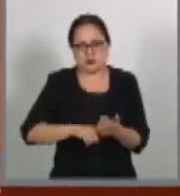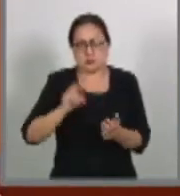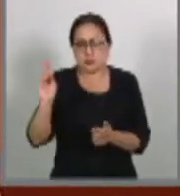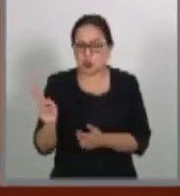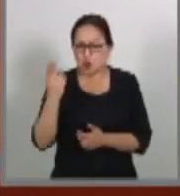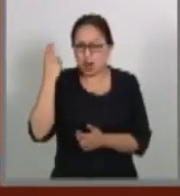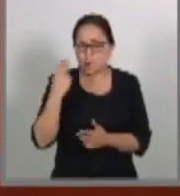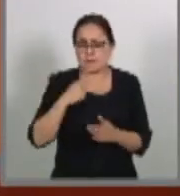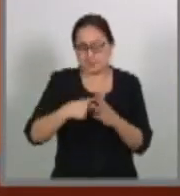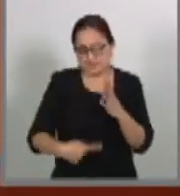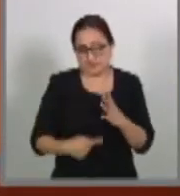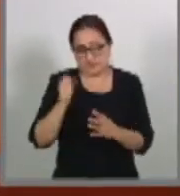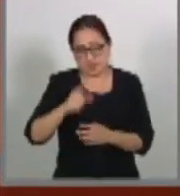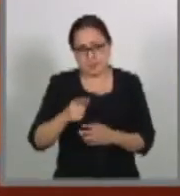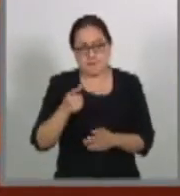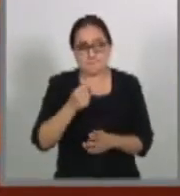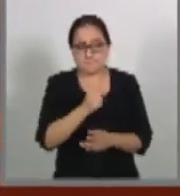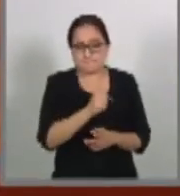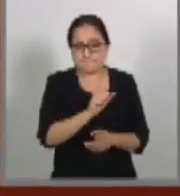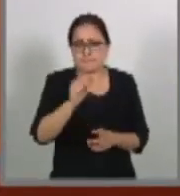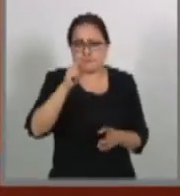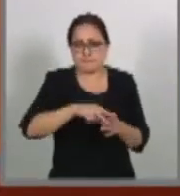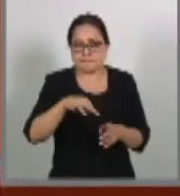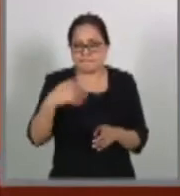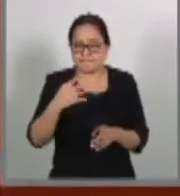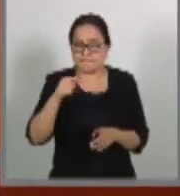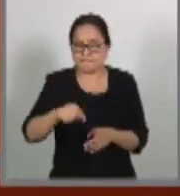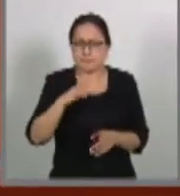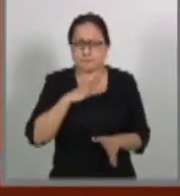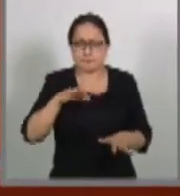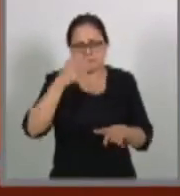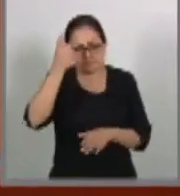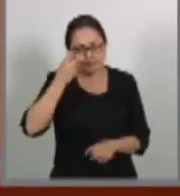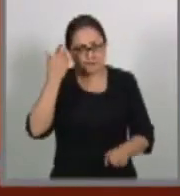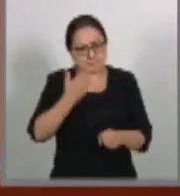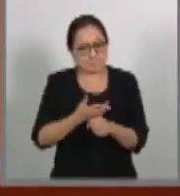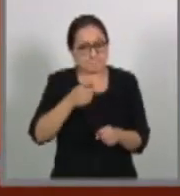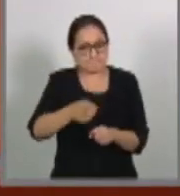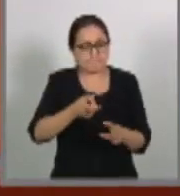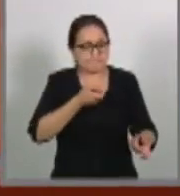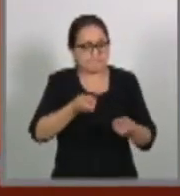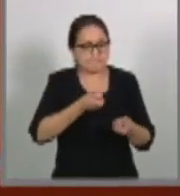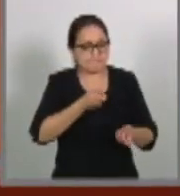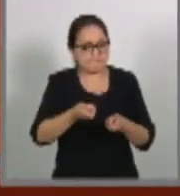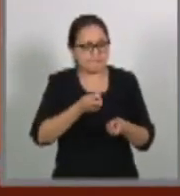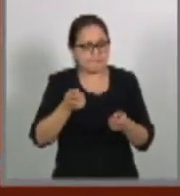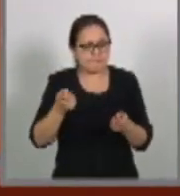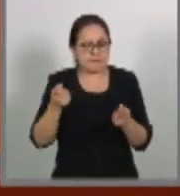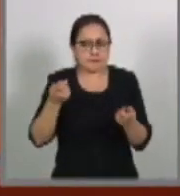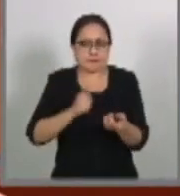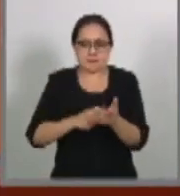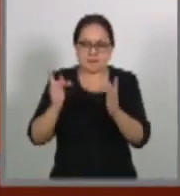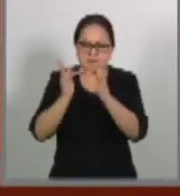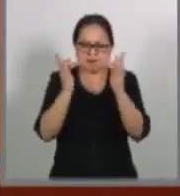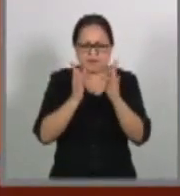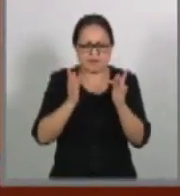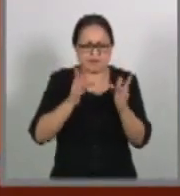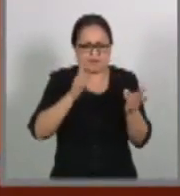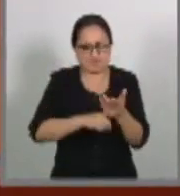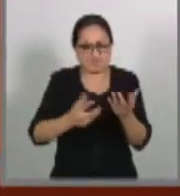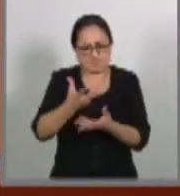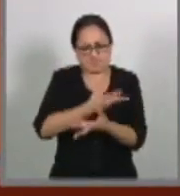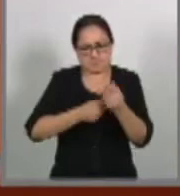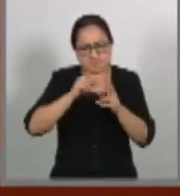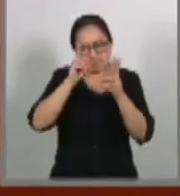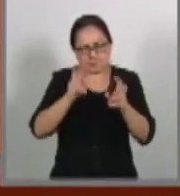México. De septiembre de 2014 a la fecha se desempeña como Director General de Regulación de Interconexión y Reventa de Servicios de